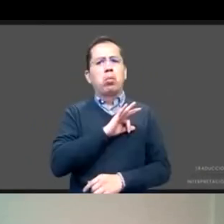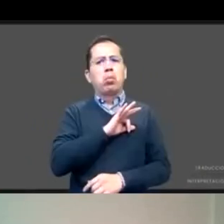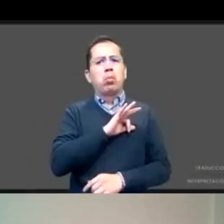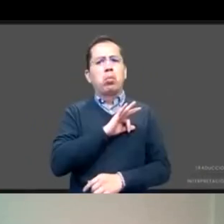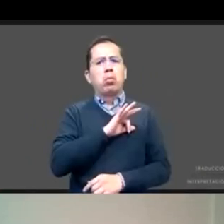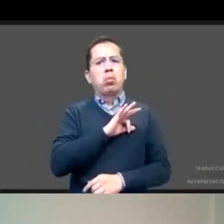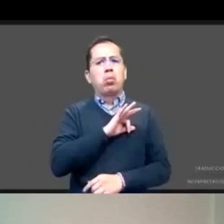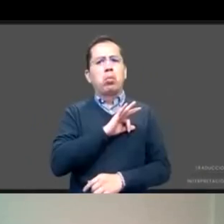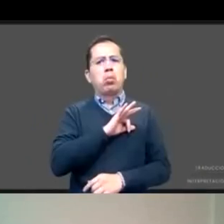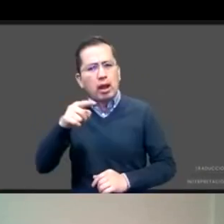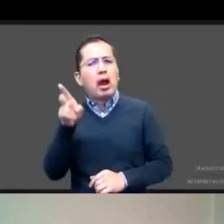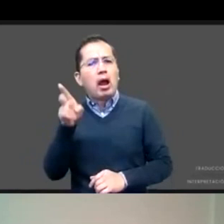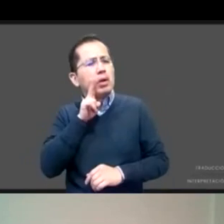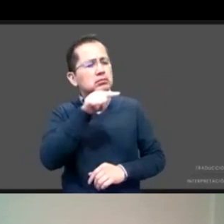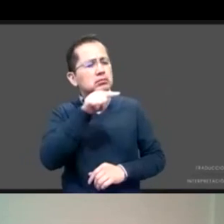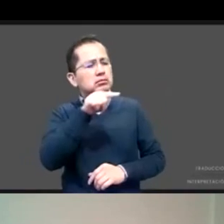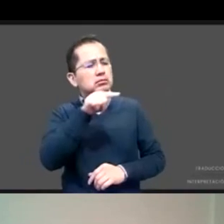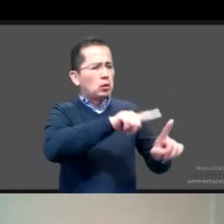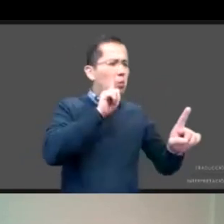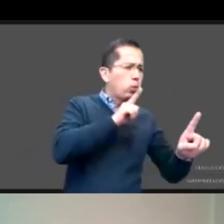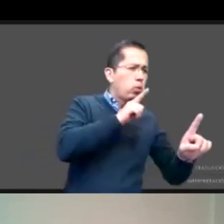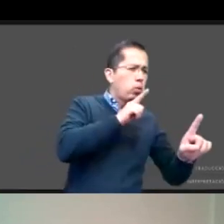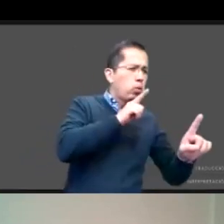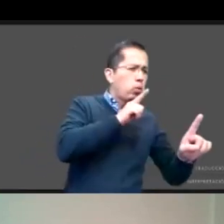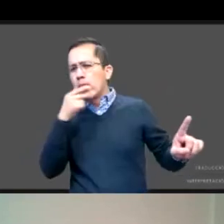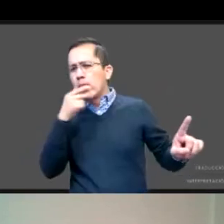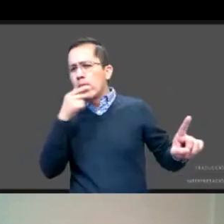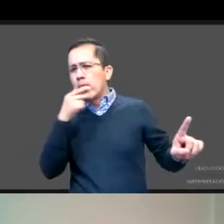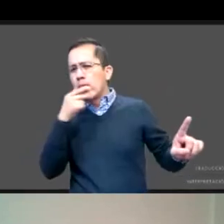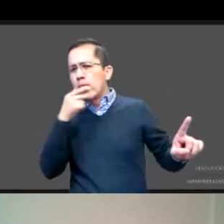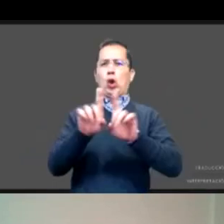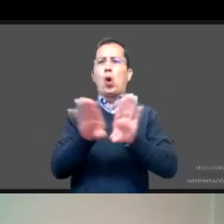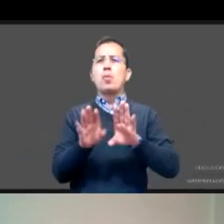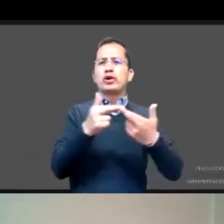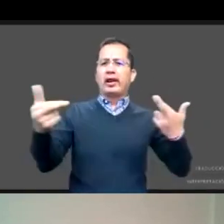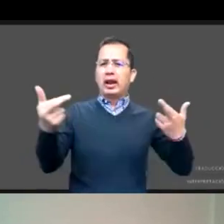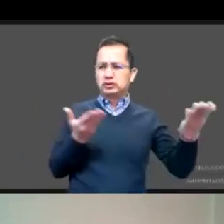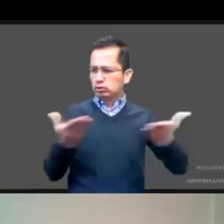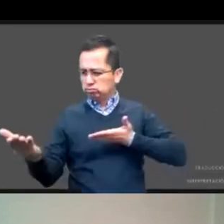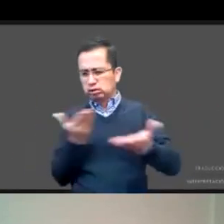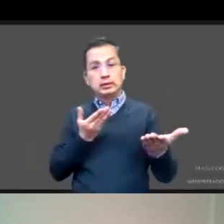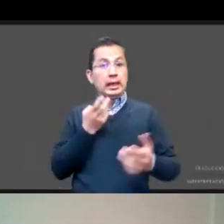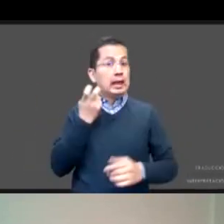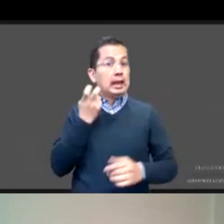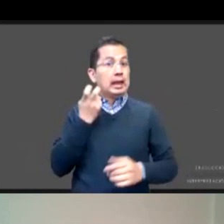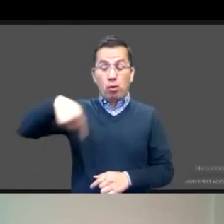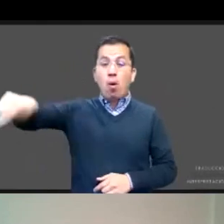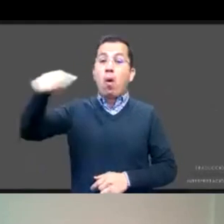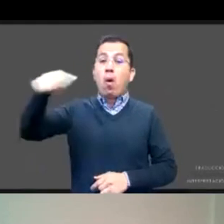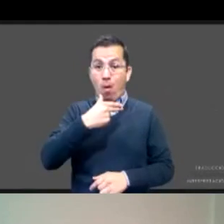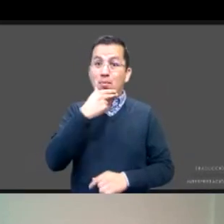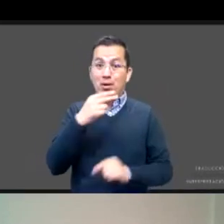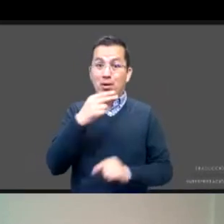relaciones de género. El papel que juegan los hombres en esta transformación es fundamental, porque ellos